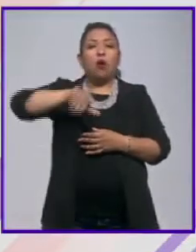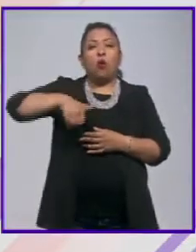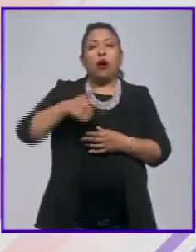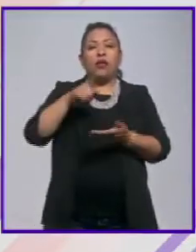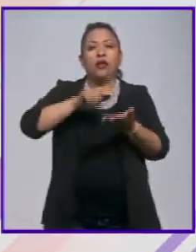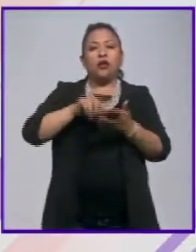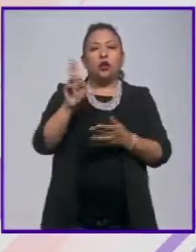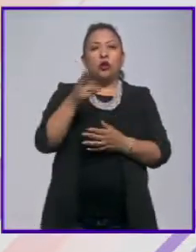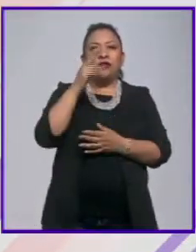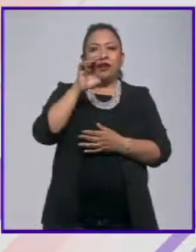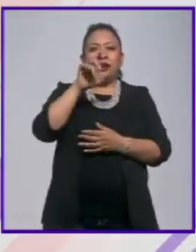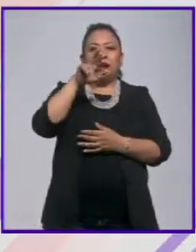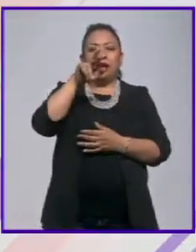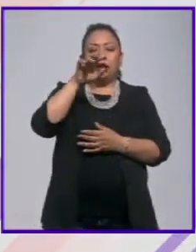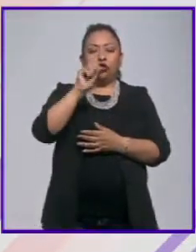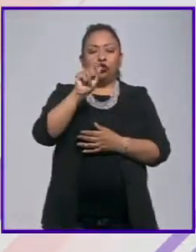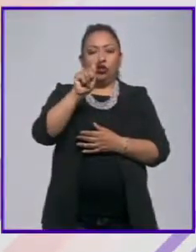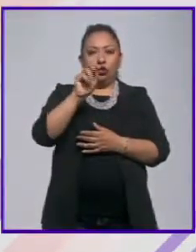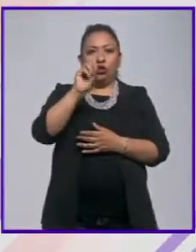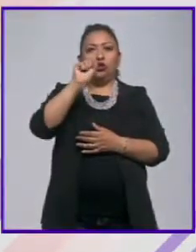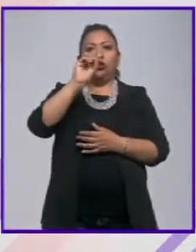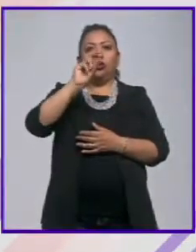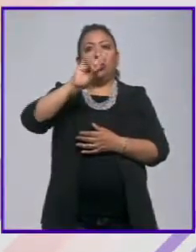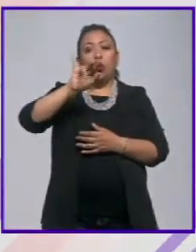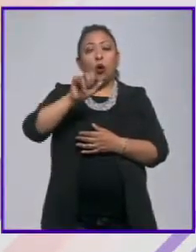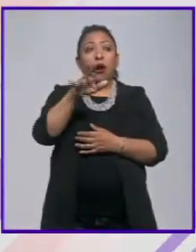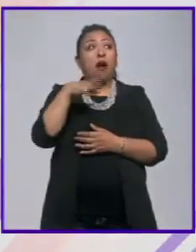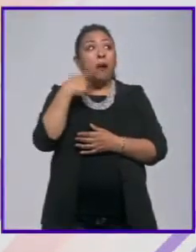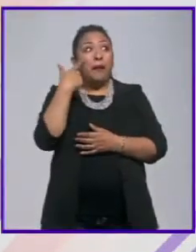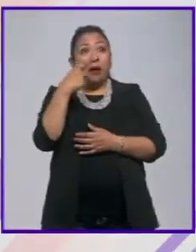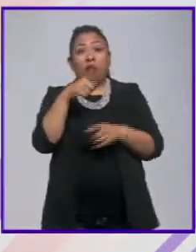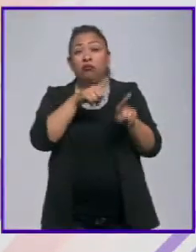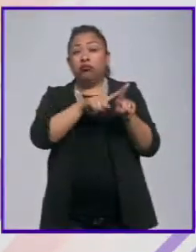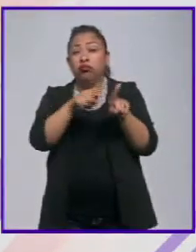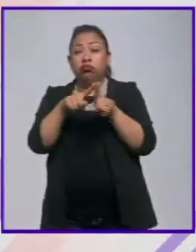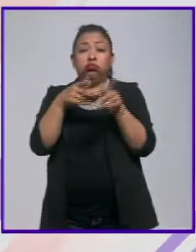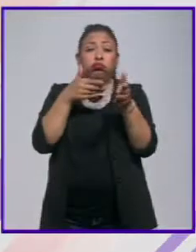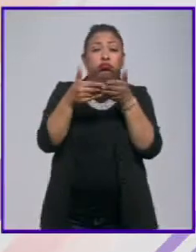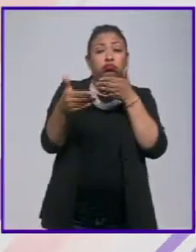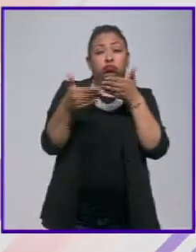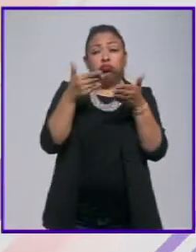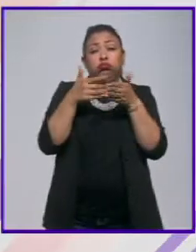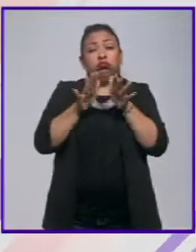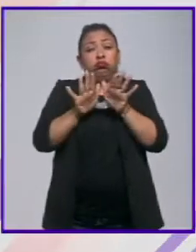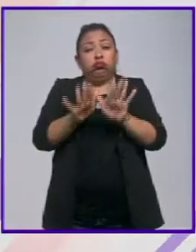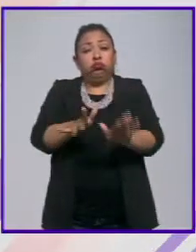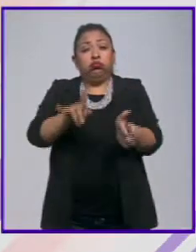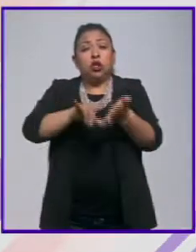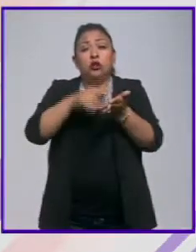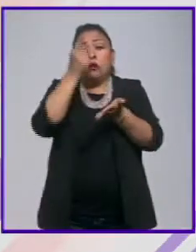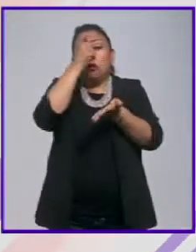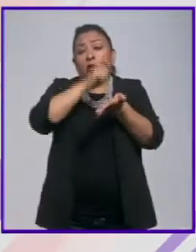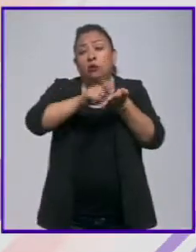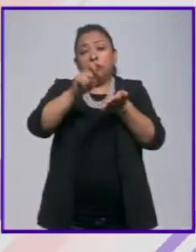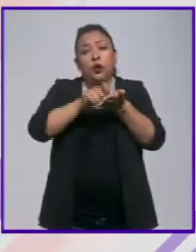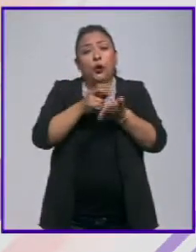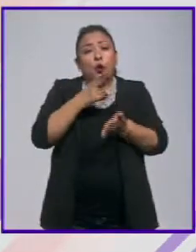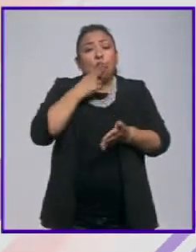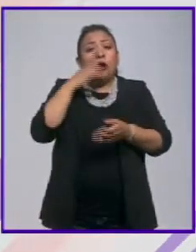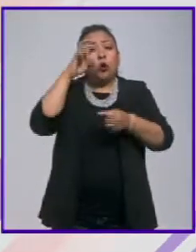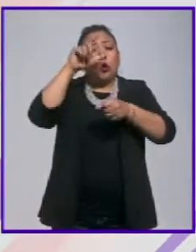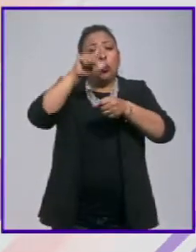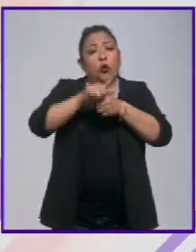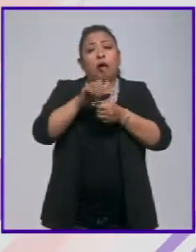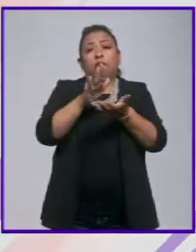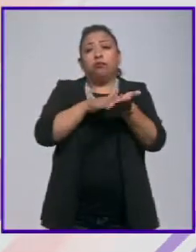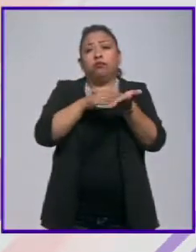Claustro de Sor Juana. Este acervo da cuenta de su diversidad, modernidad y permanencia de su obra como patrimonio cultural